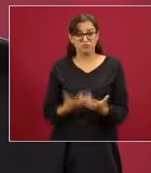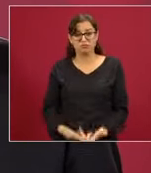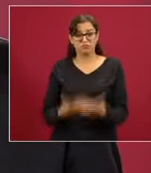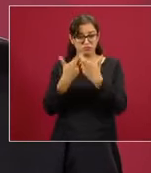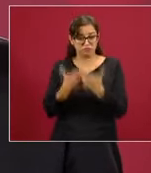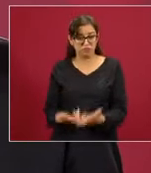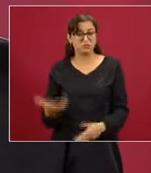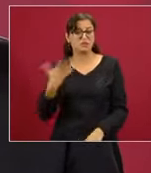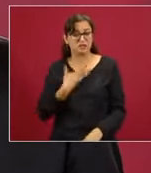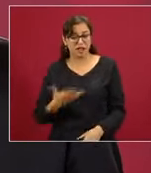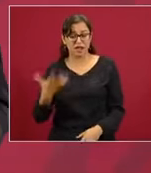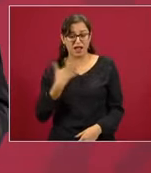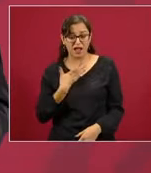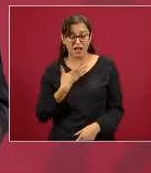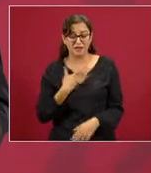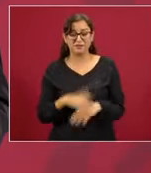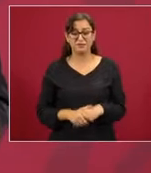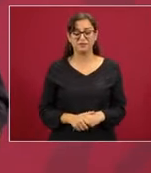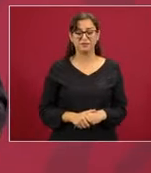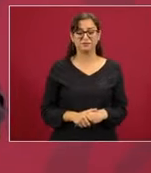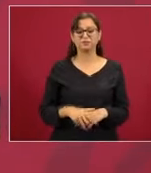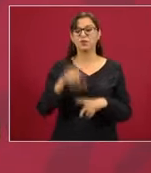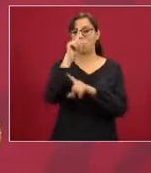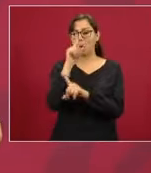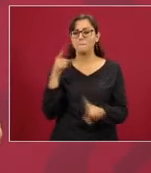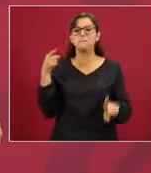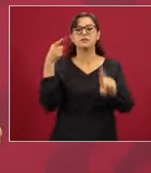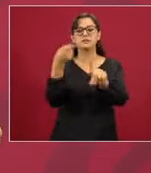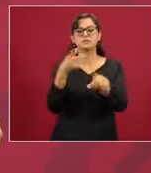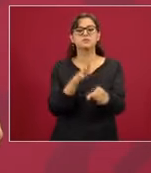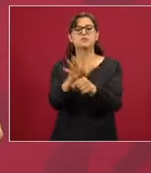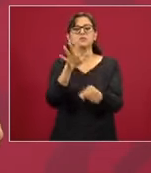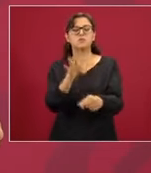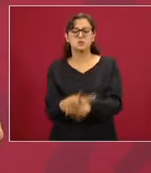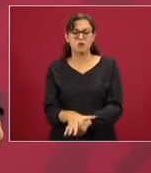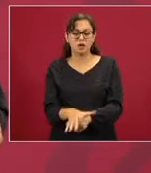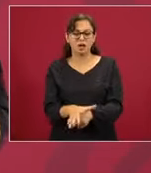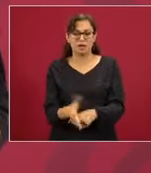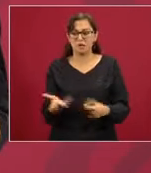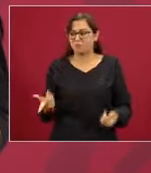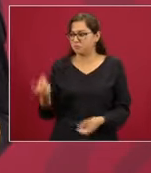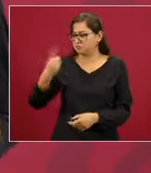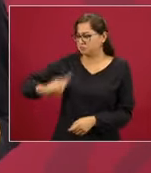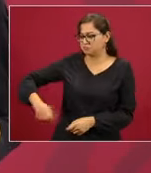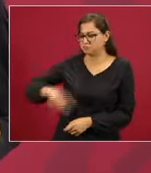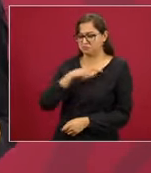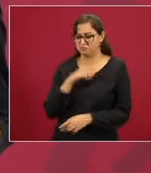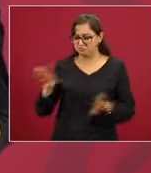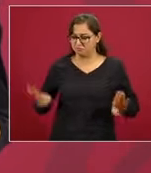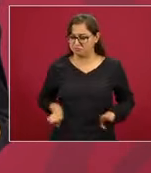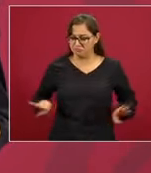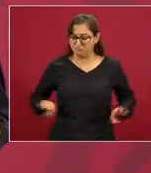Con la idea de que sólo siendo buenos podemos ser felices